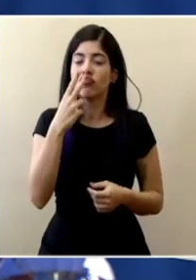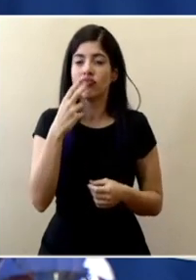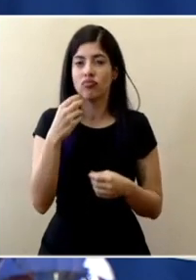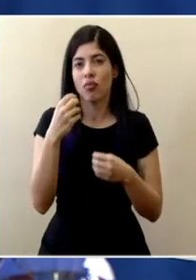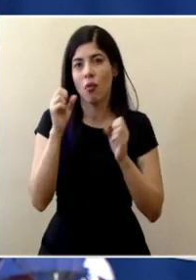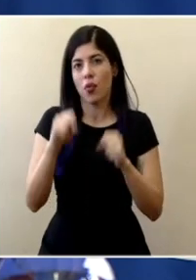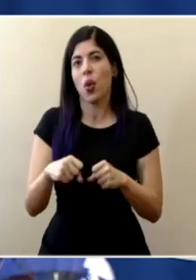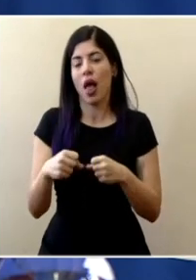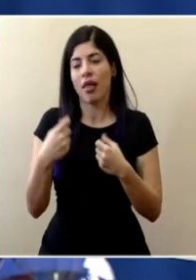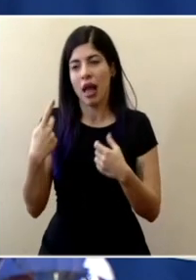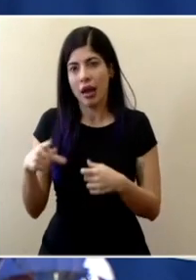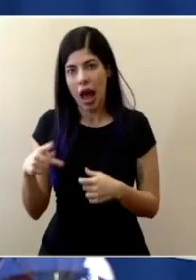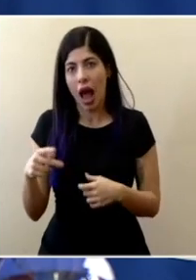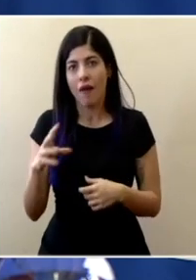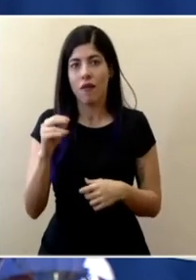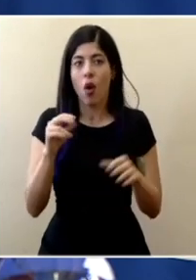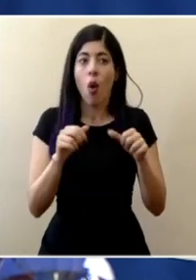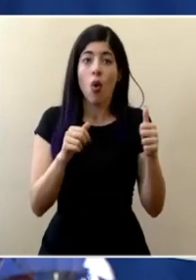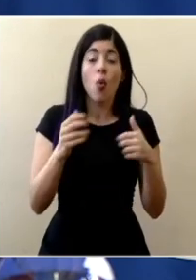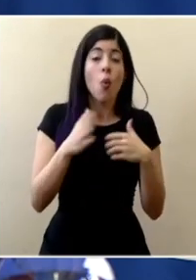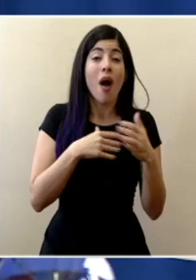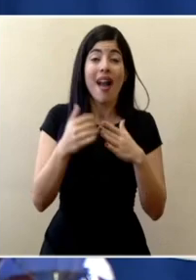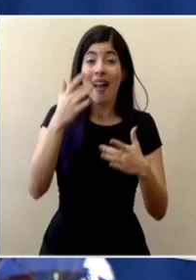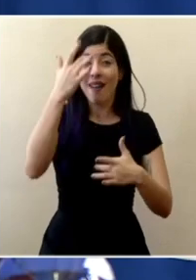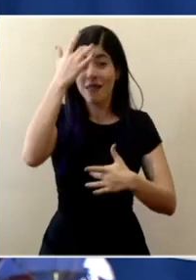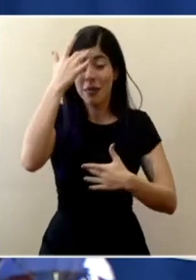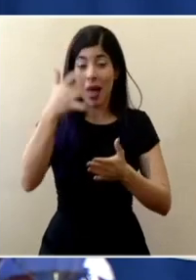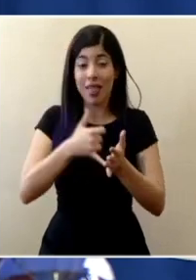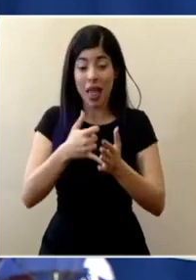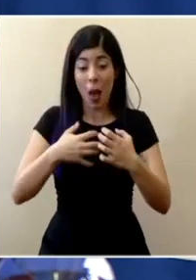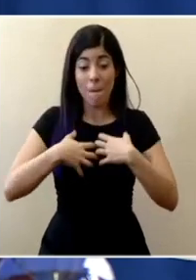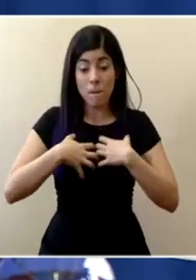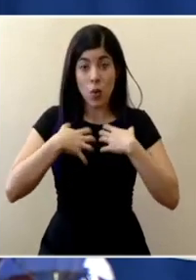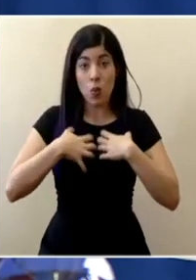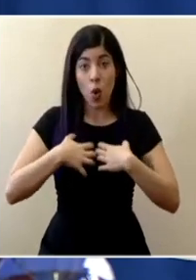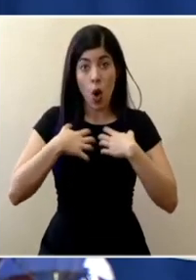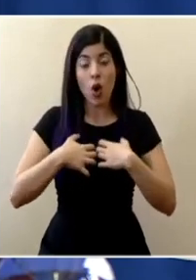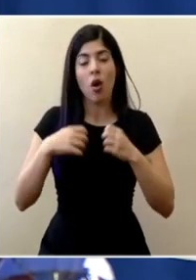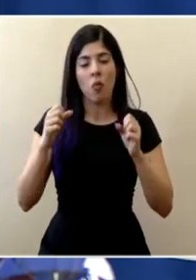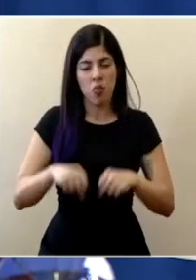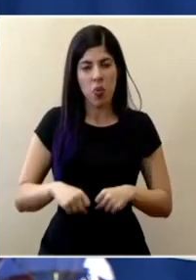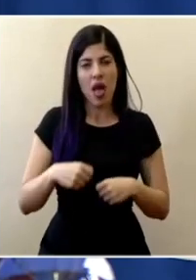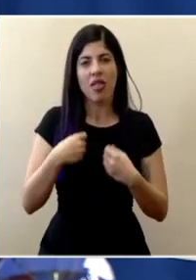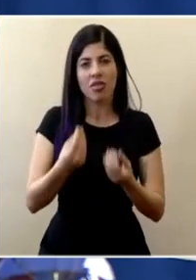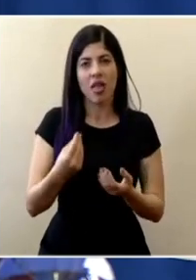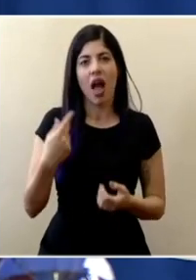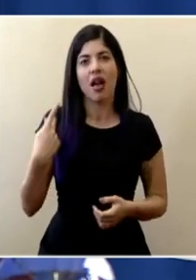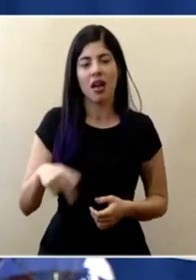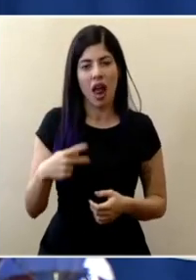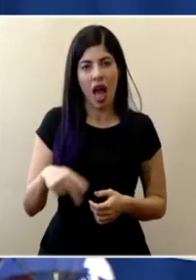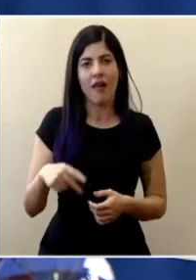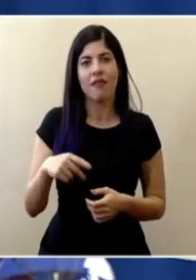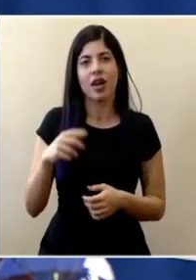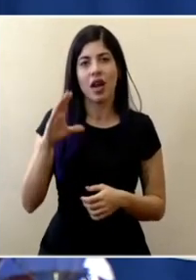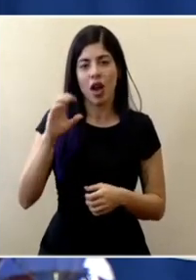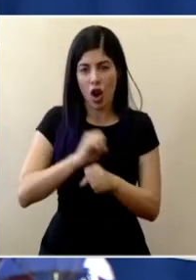pueden haber por otras causas pero cualquier enfermedad pulmonar crónica se convierte en un factor de riesgo para enfermar gravemente por COVID-19